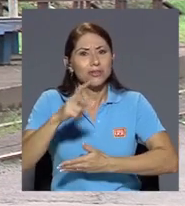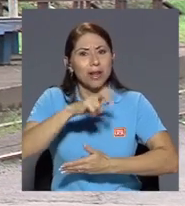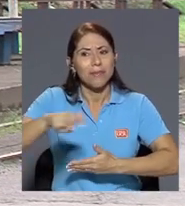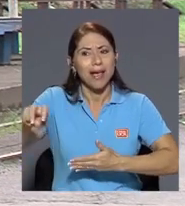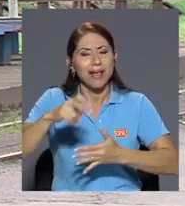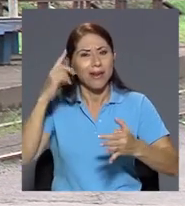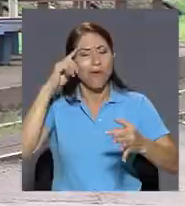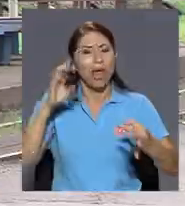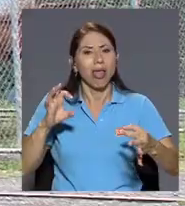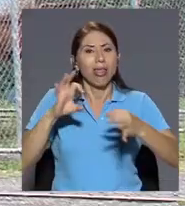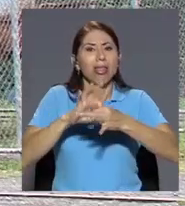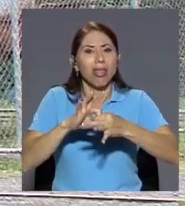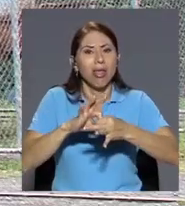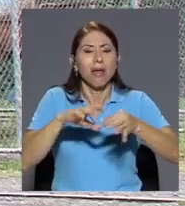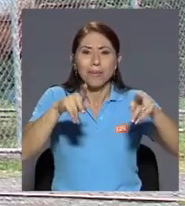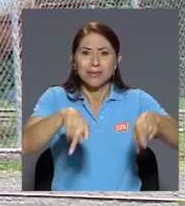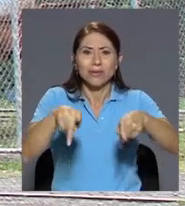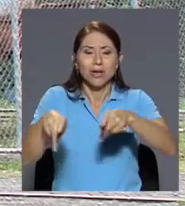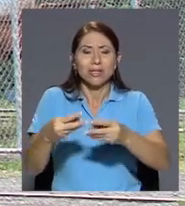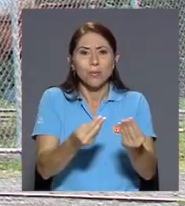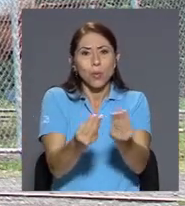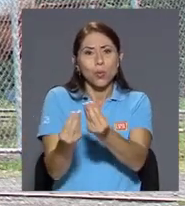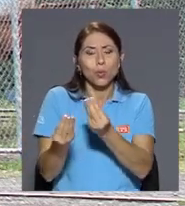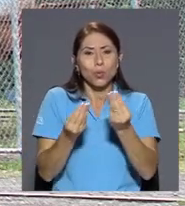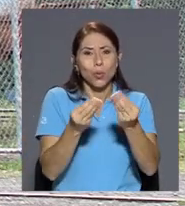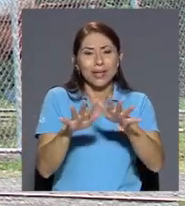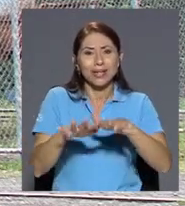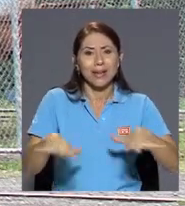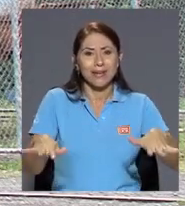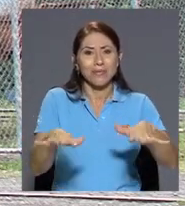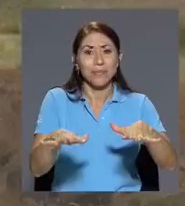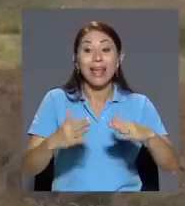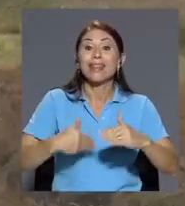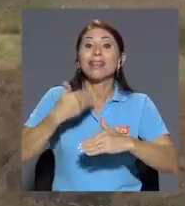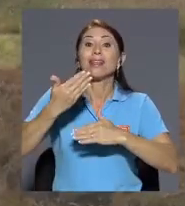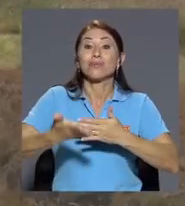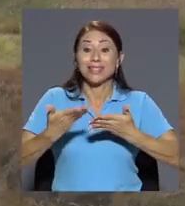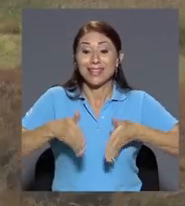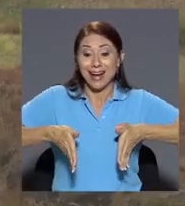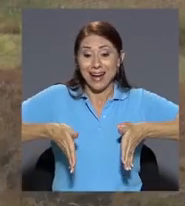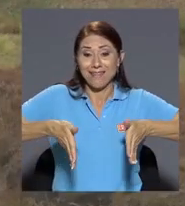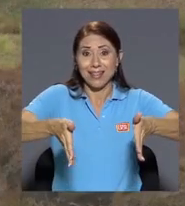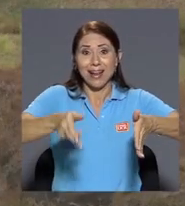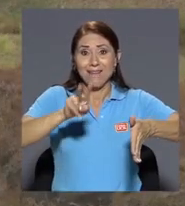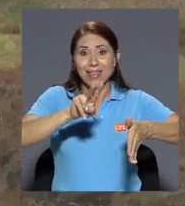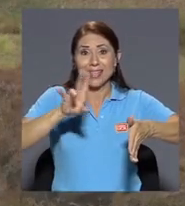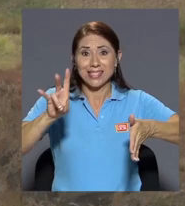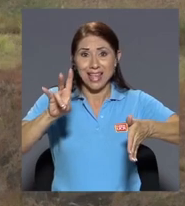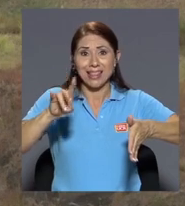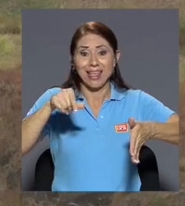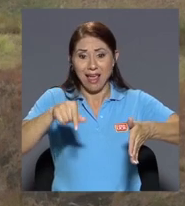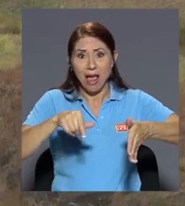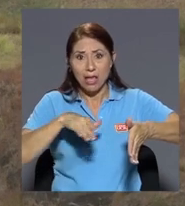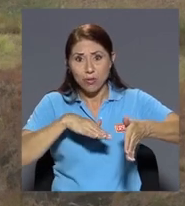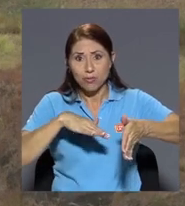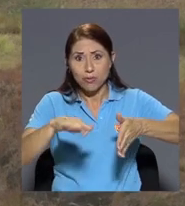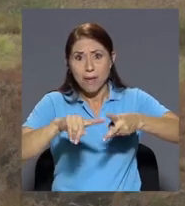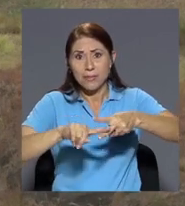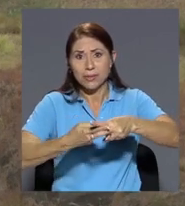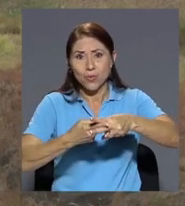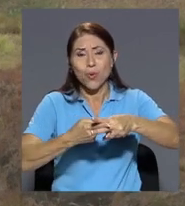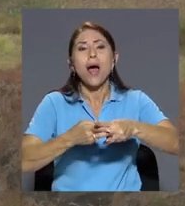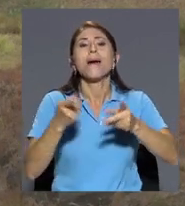a los productores de la región con la construcción de la 27 se dio otra situación particular también que